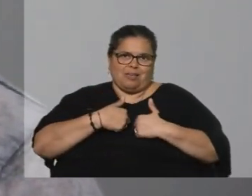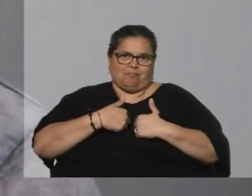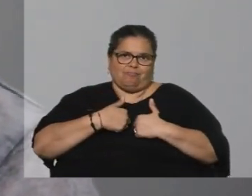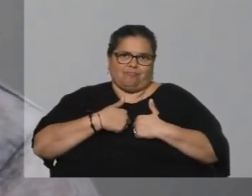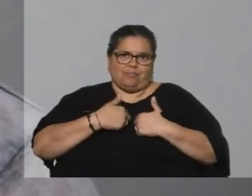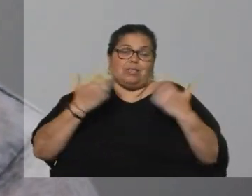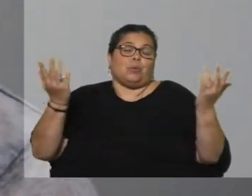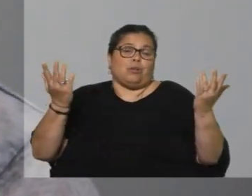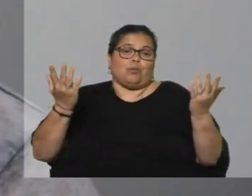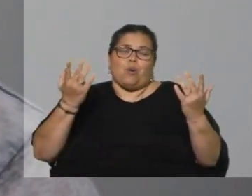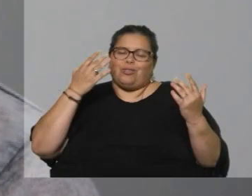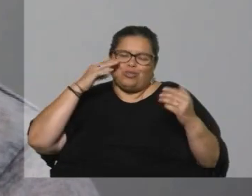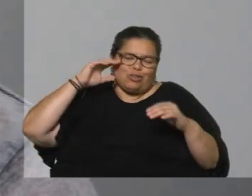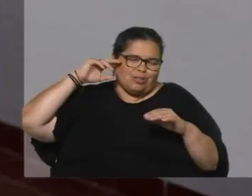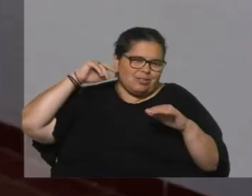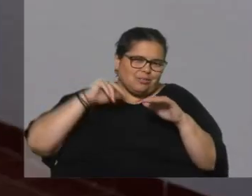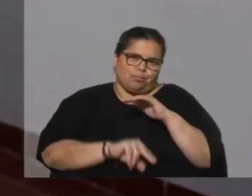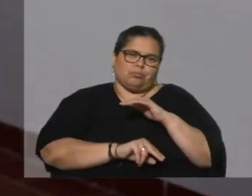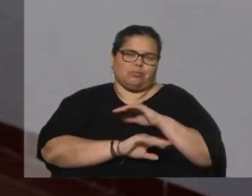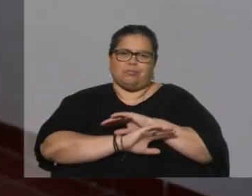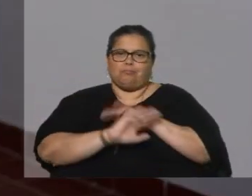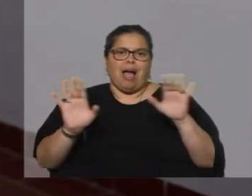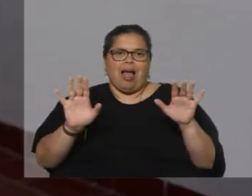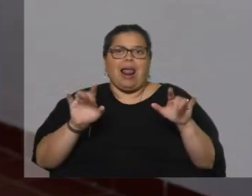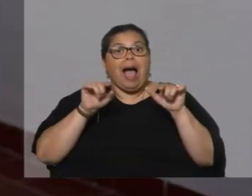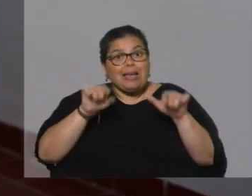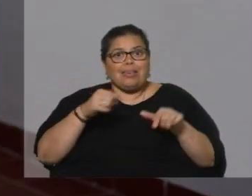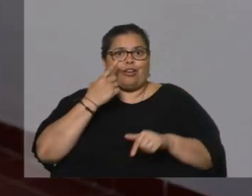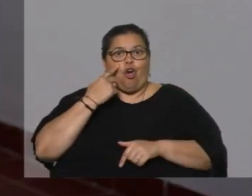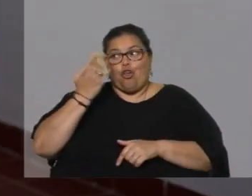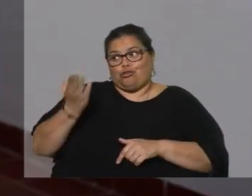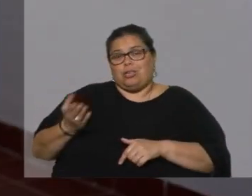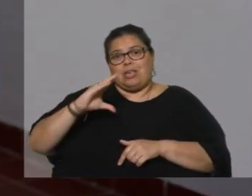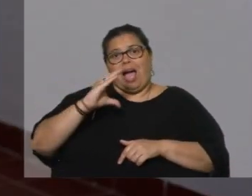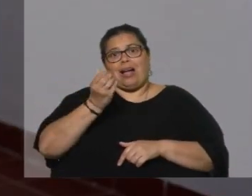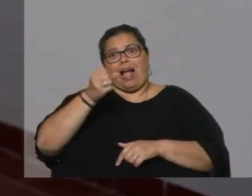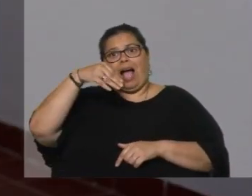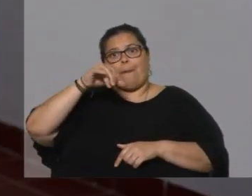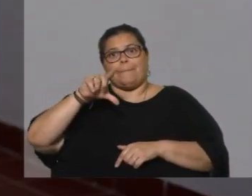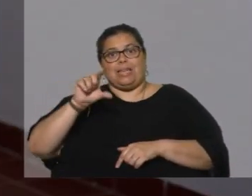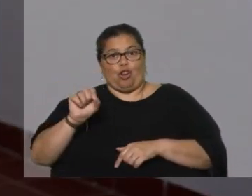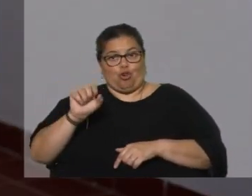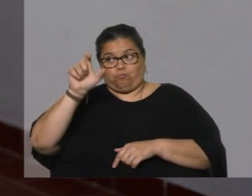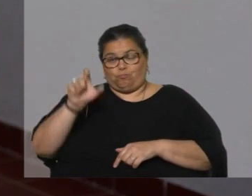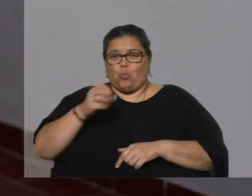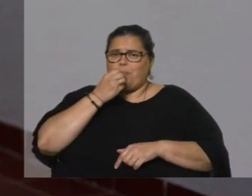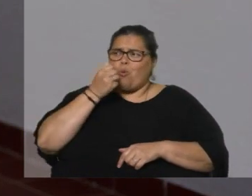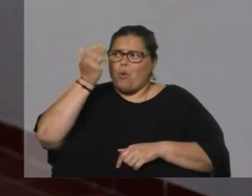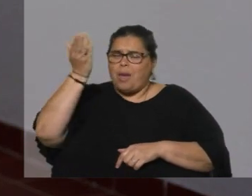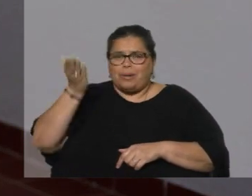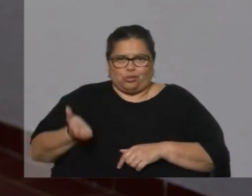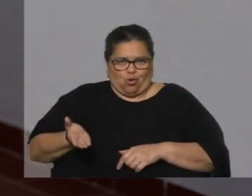Y bueno, cuando estaba allá abajo, ahí fue cuando conocí a Camilo, una gran persona